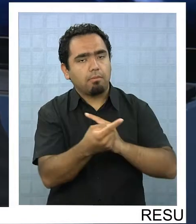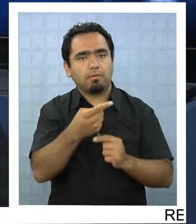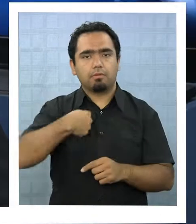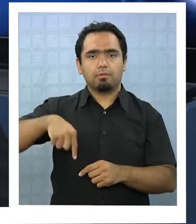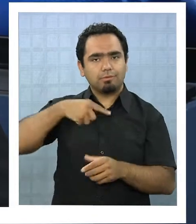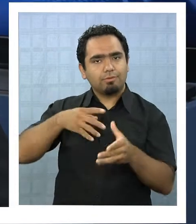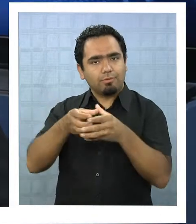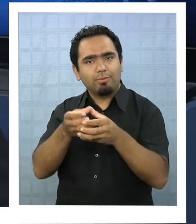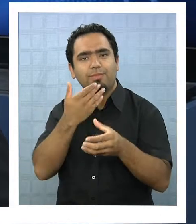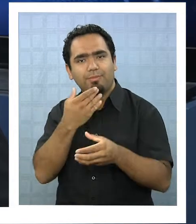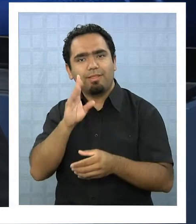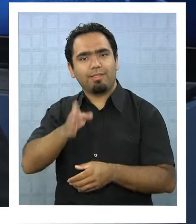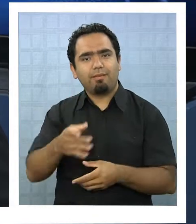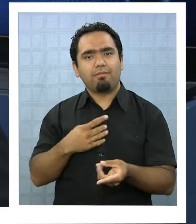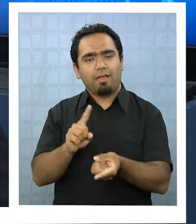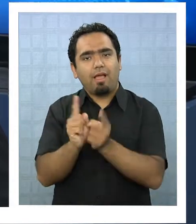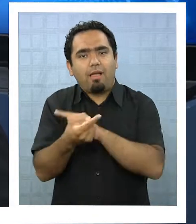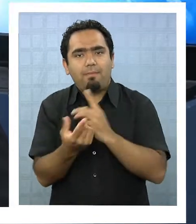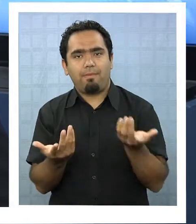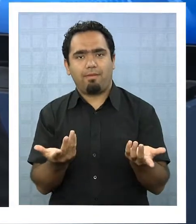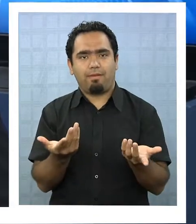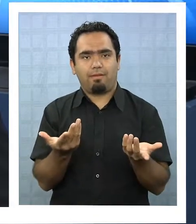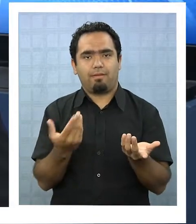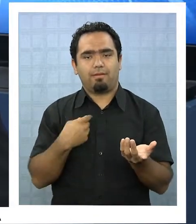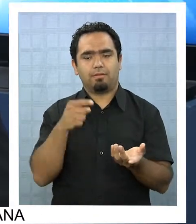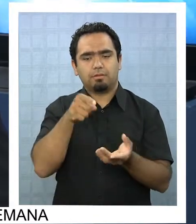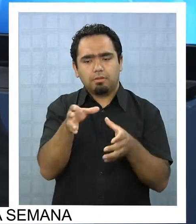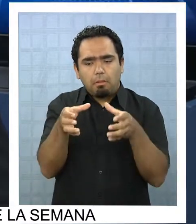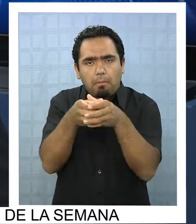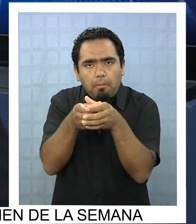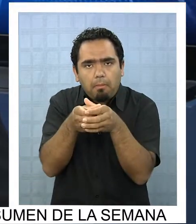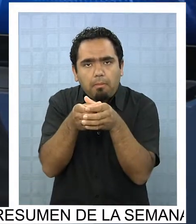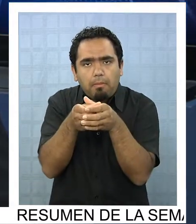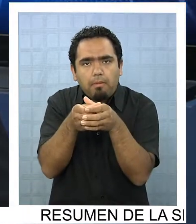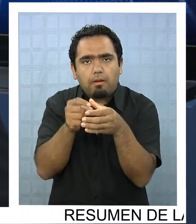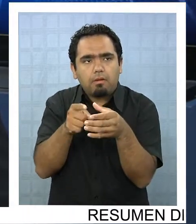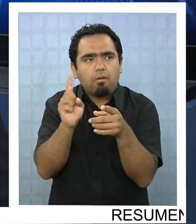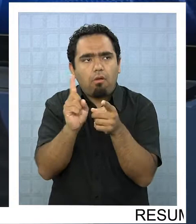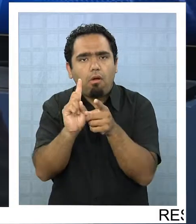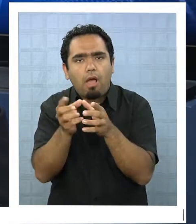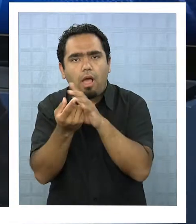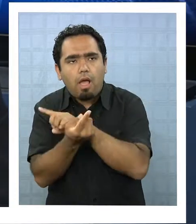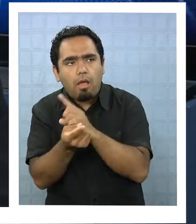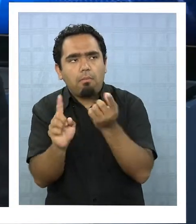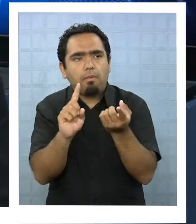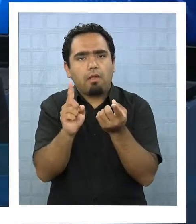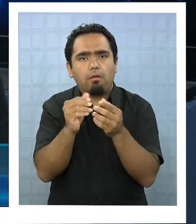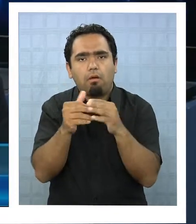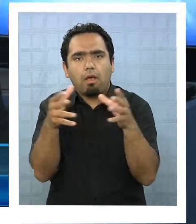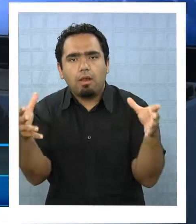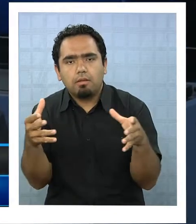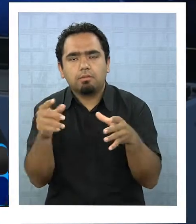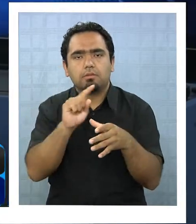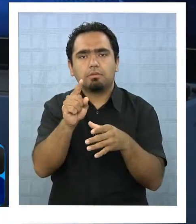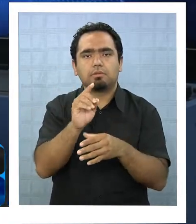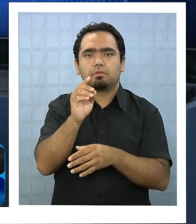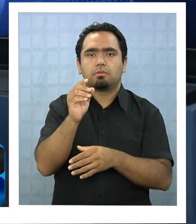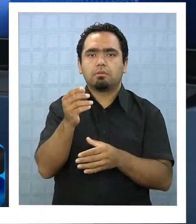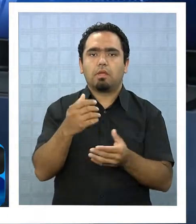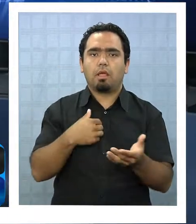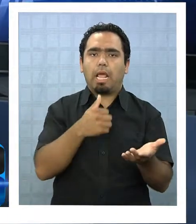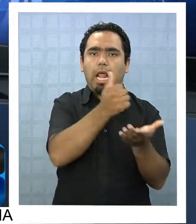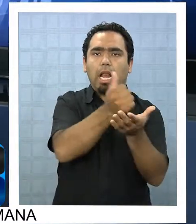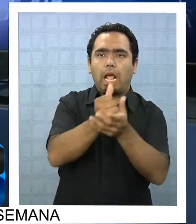vamos a cambiar nosotros si el PRO no cambia, el PRO no crece el PRO compitió dos veces le fue estupendo en alcalde, le fue mal en concejales